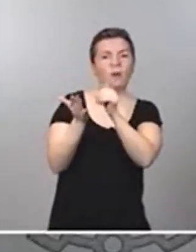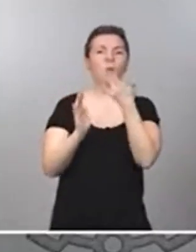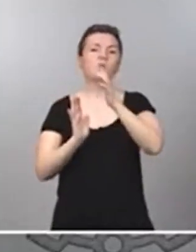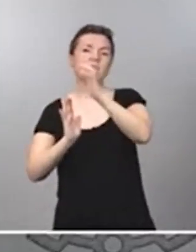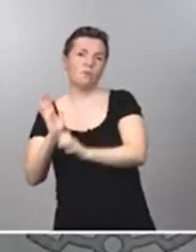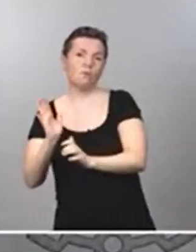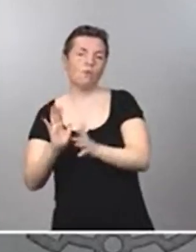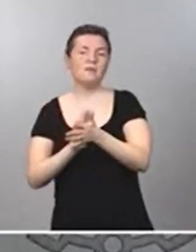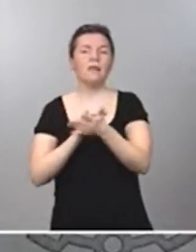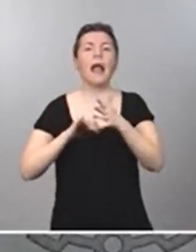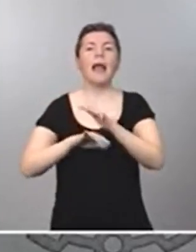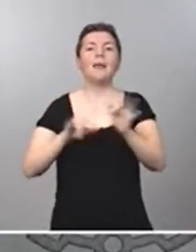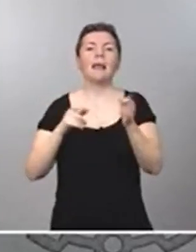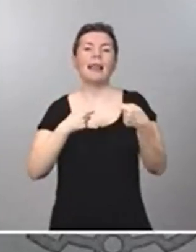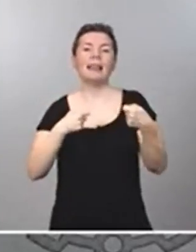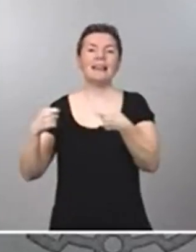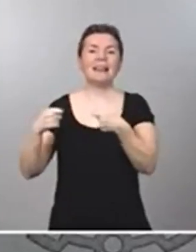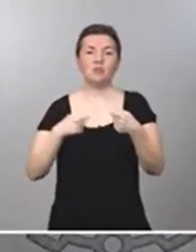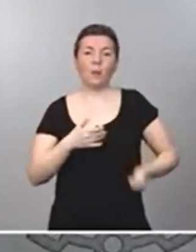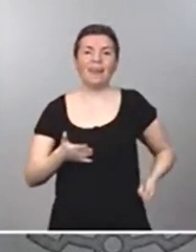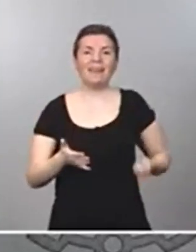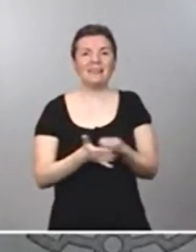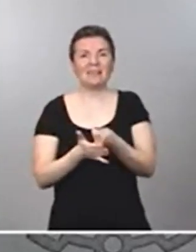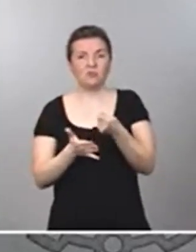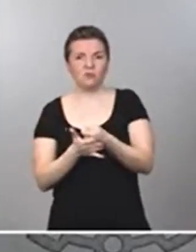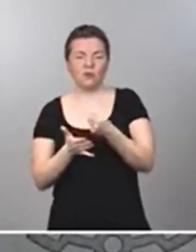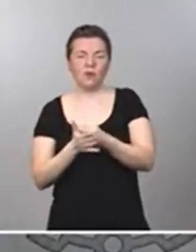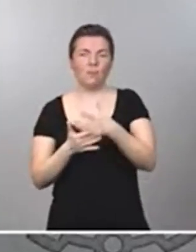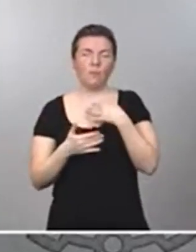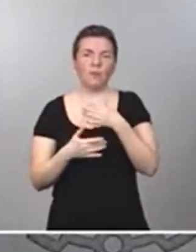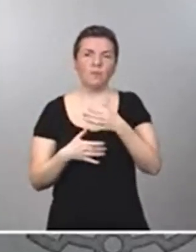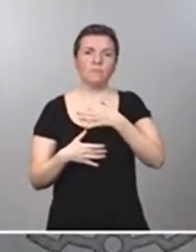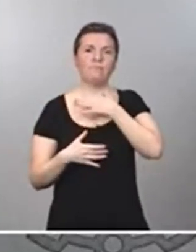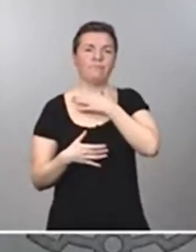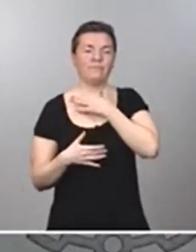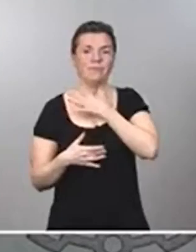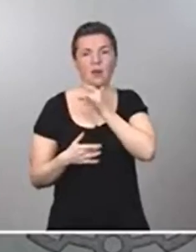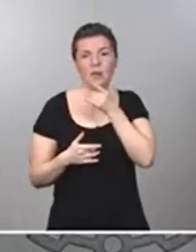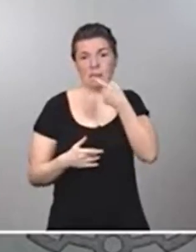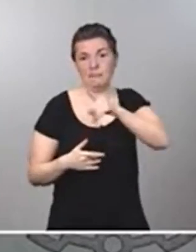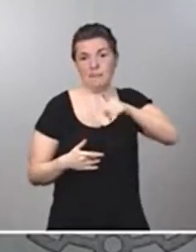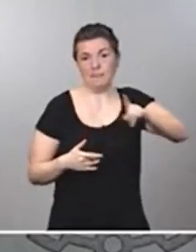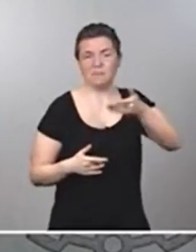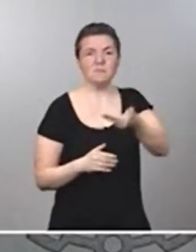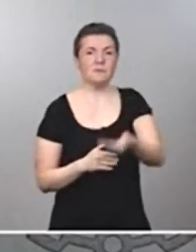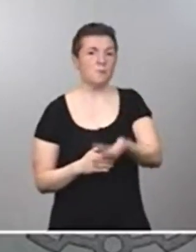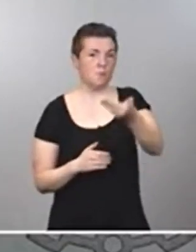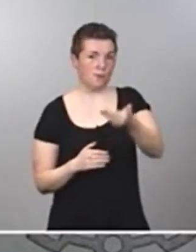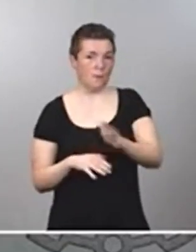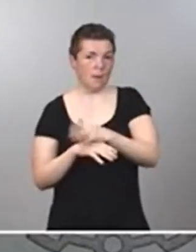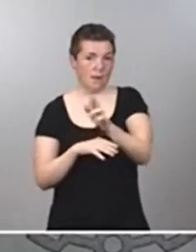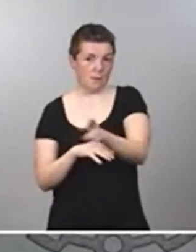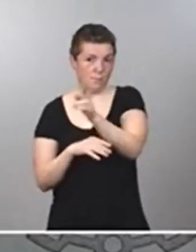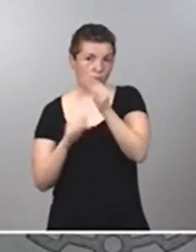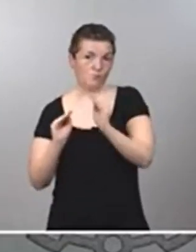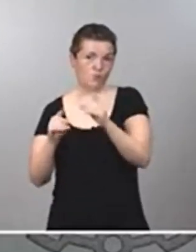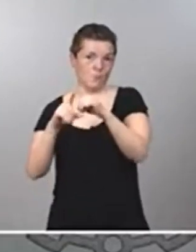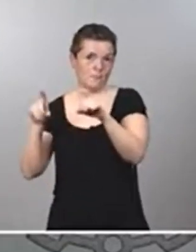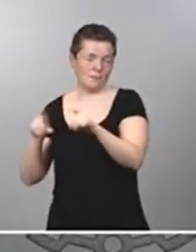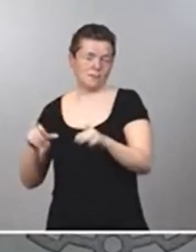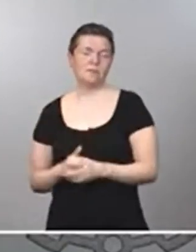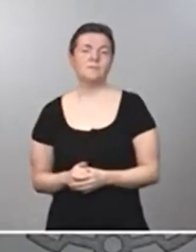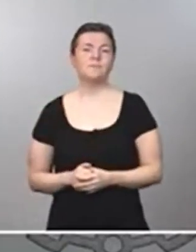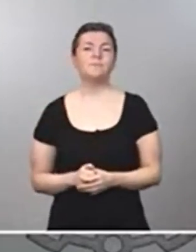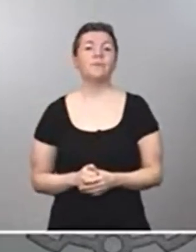son tensiones de tesorería que se puedan presentar en estos meses tan importantes para la recuperación. Esta